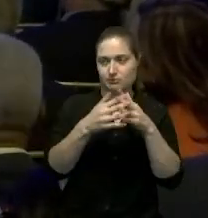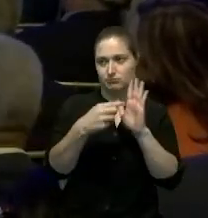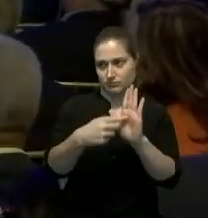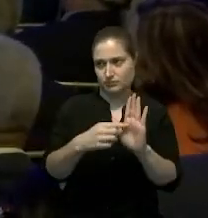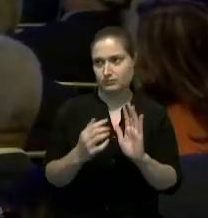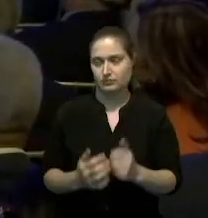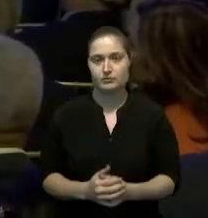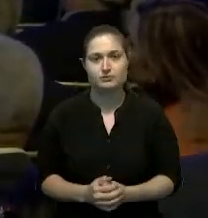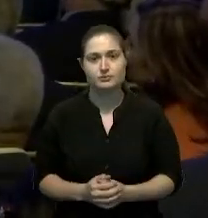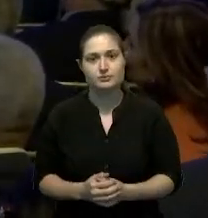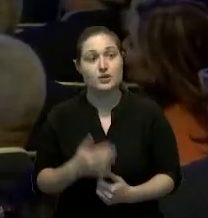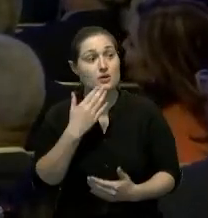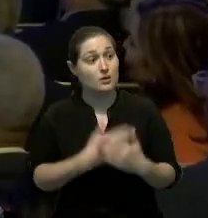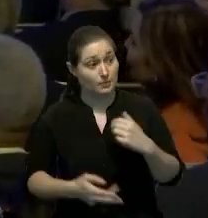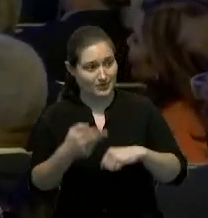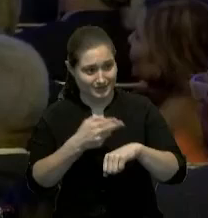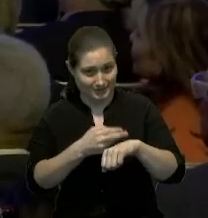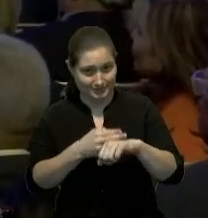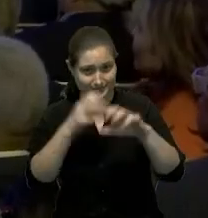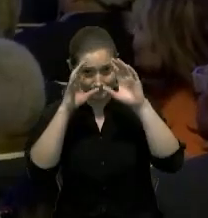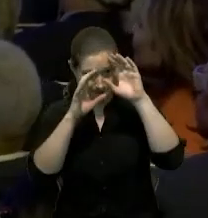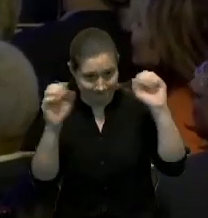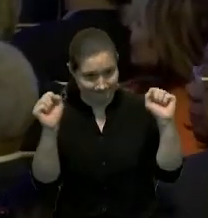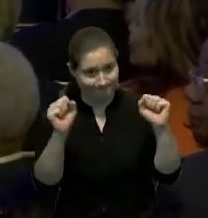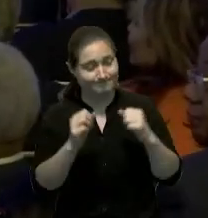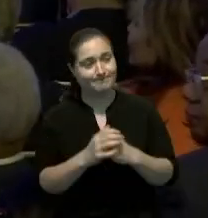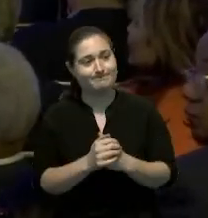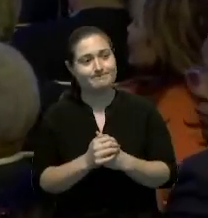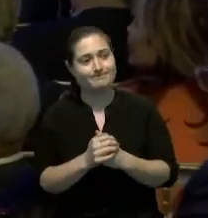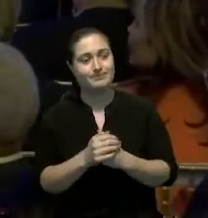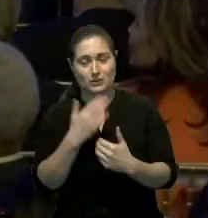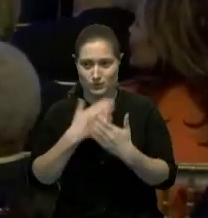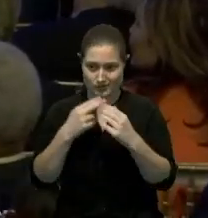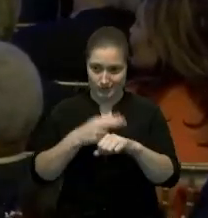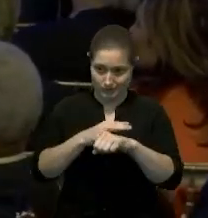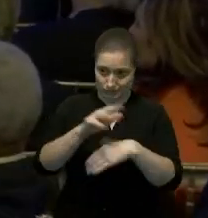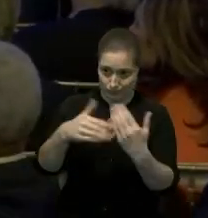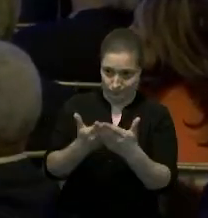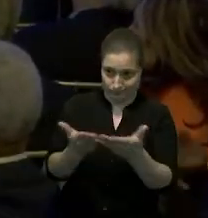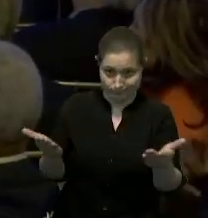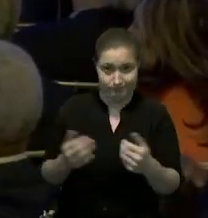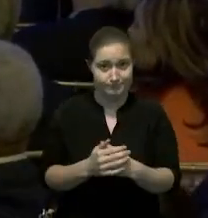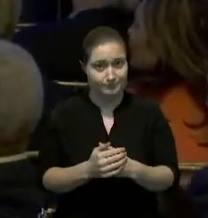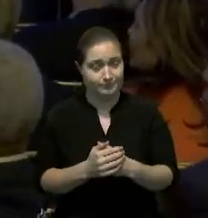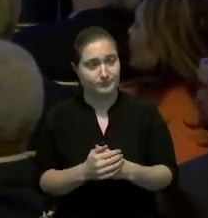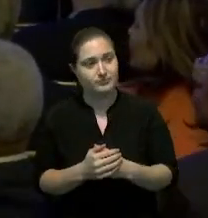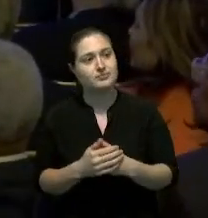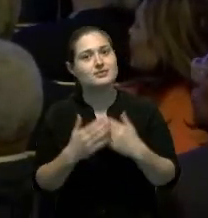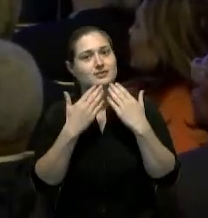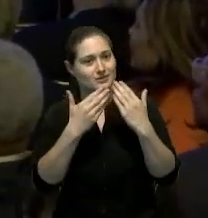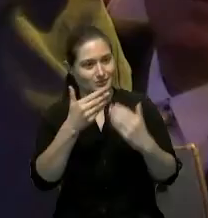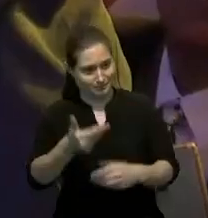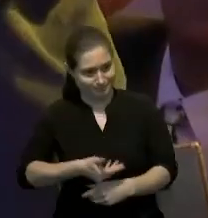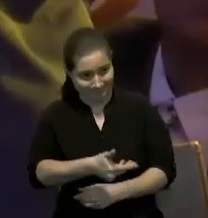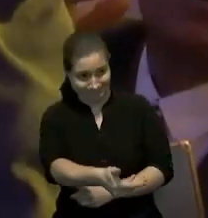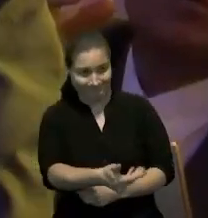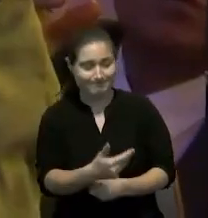buenas tardes presidente muy buenas tardes a todos muchísimas gracias por la invitación